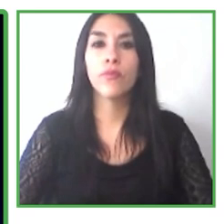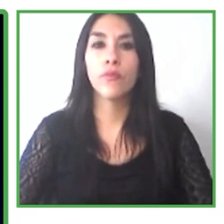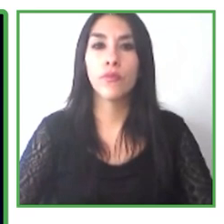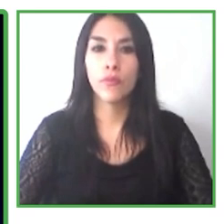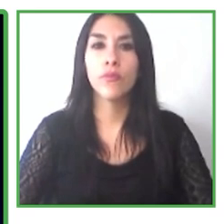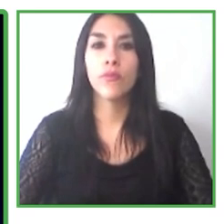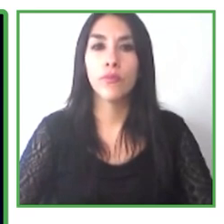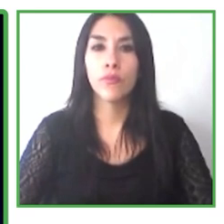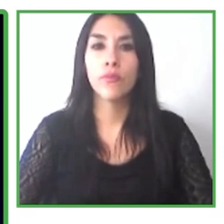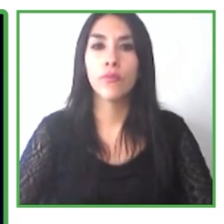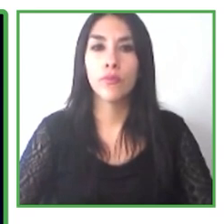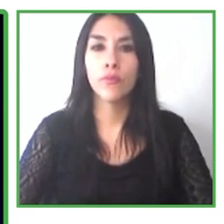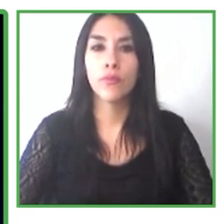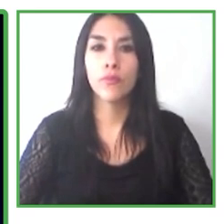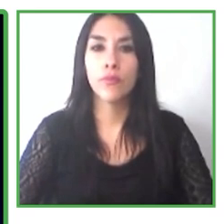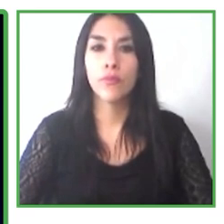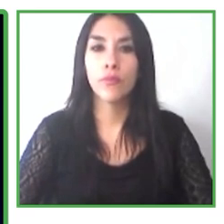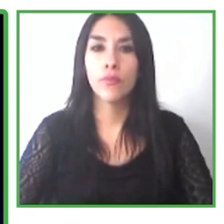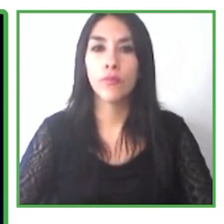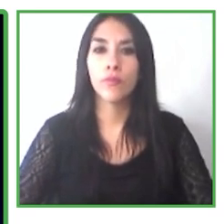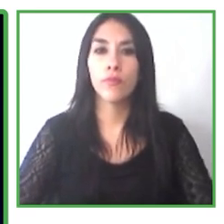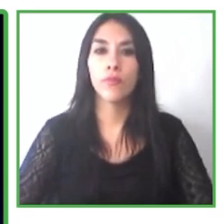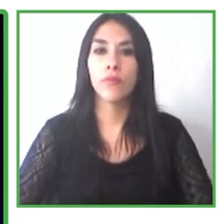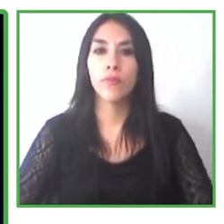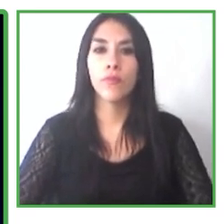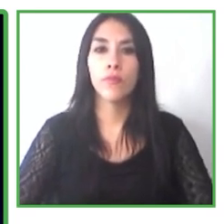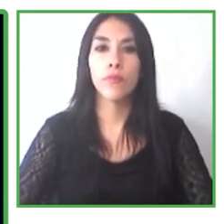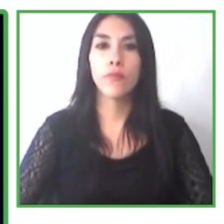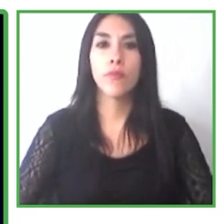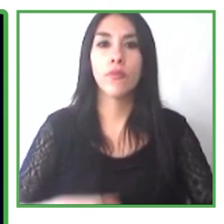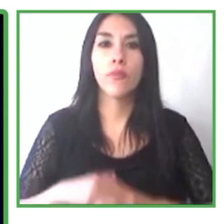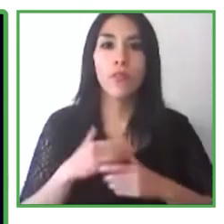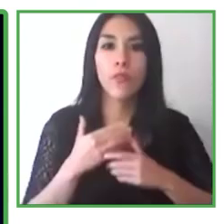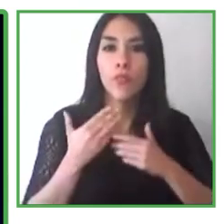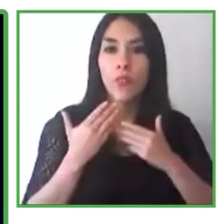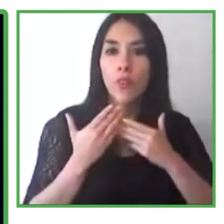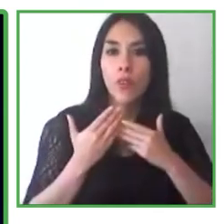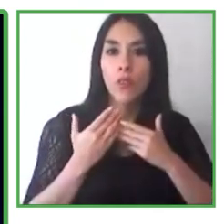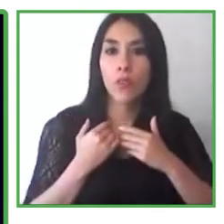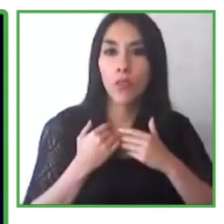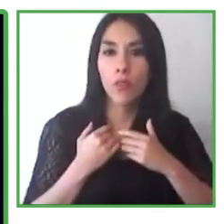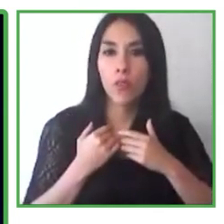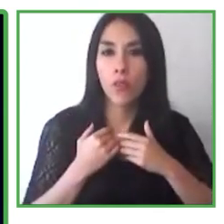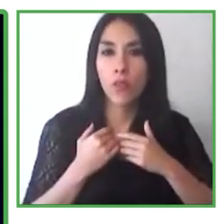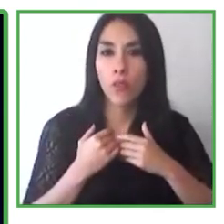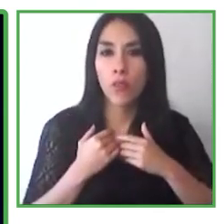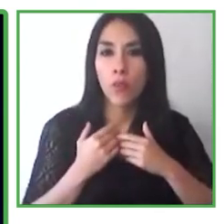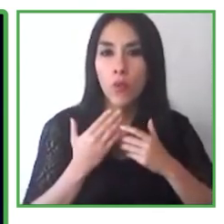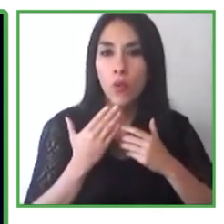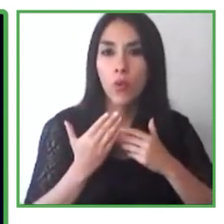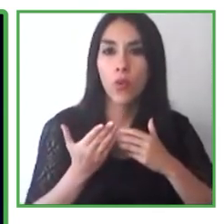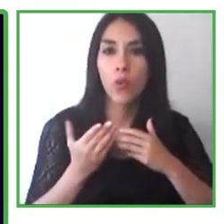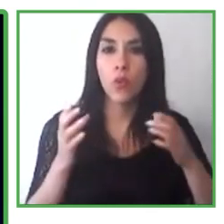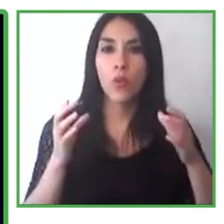Muchas gracias, Pat, y muchas gracias al equipo de Zero Project por invitarme el día de hoy